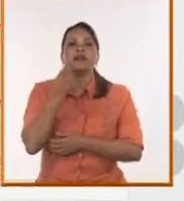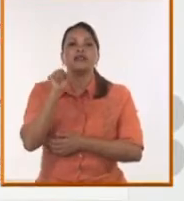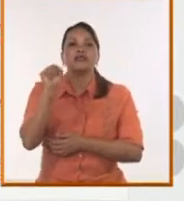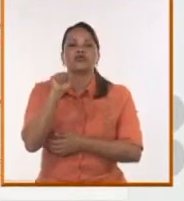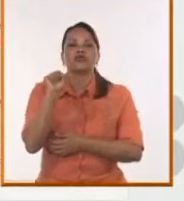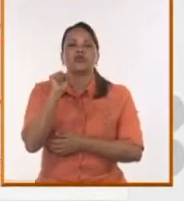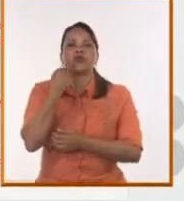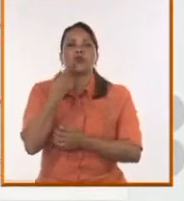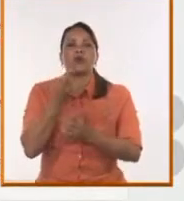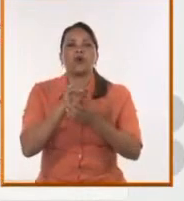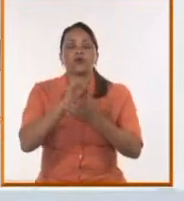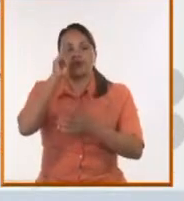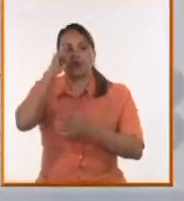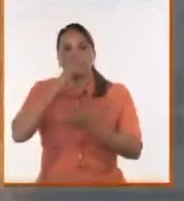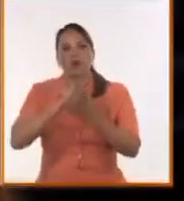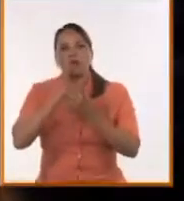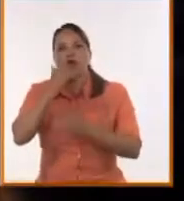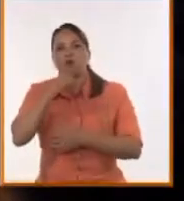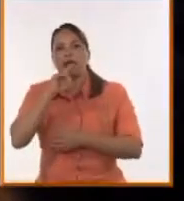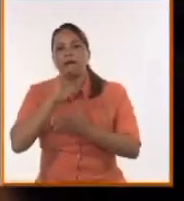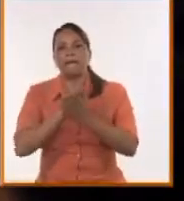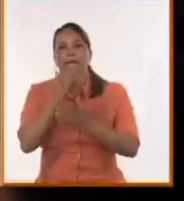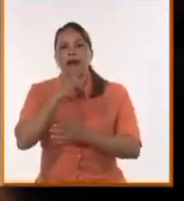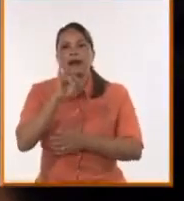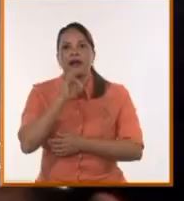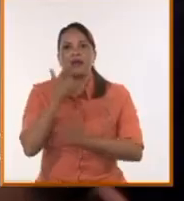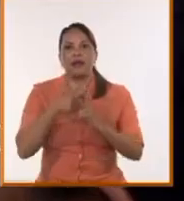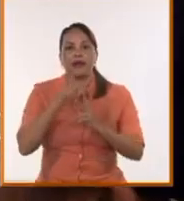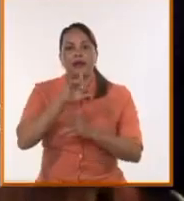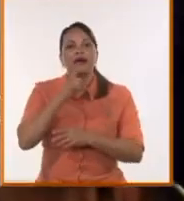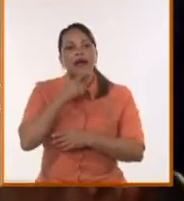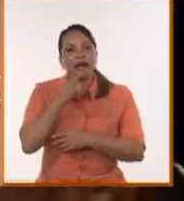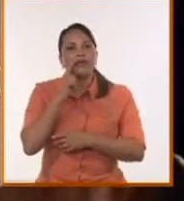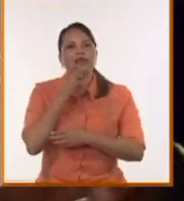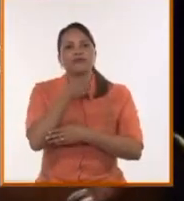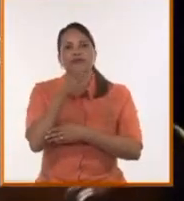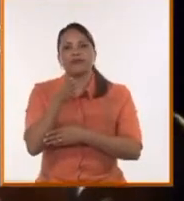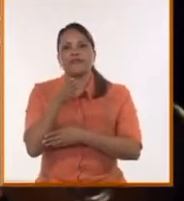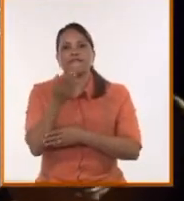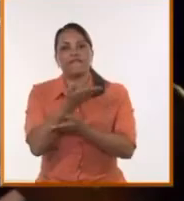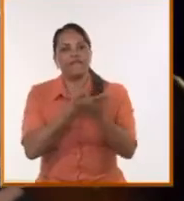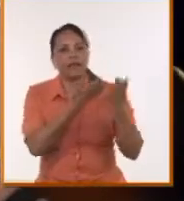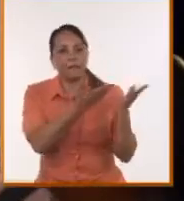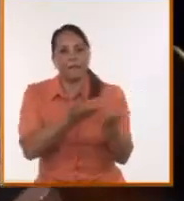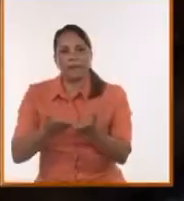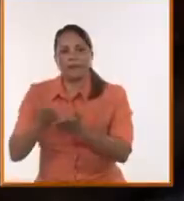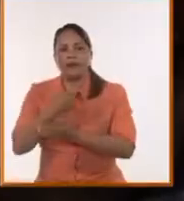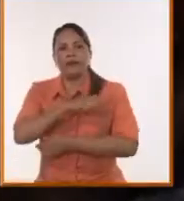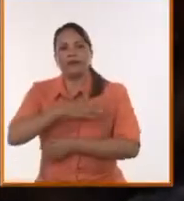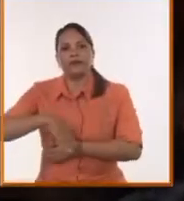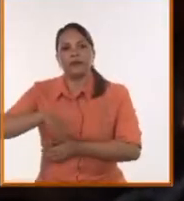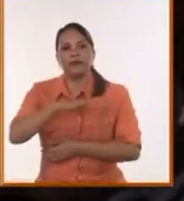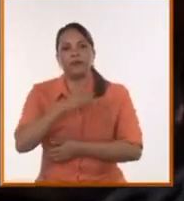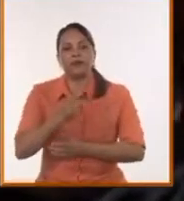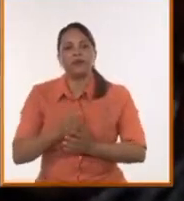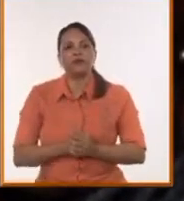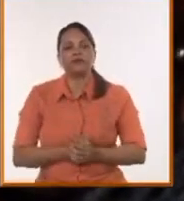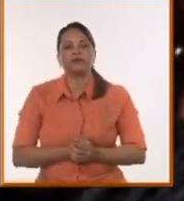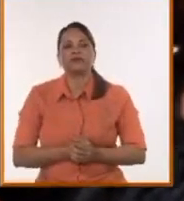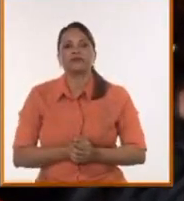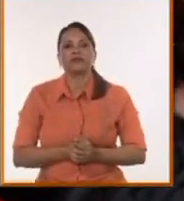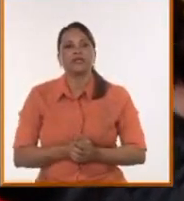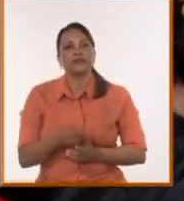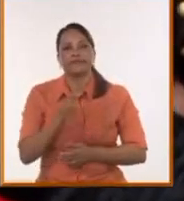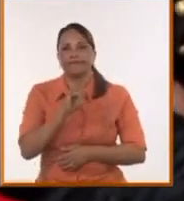intercambió con los pobladores del lugar. Allí recibió una cálida bienvenida de los pobladores de Zongo la Maya y también,